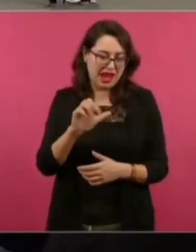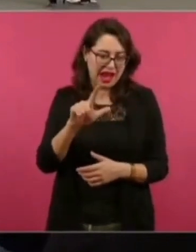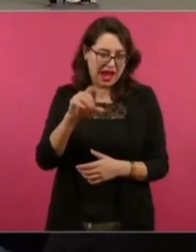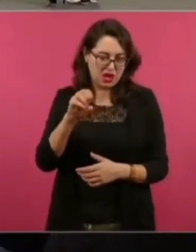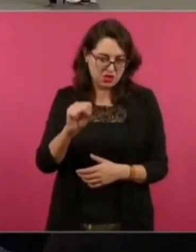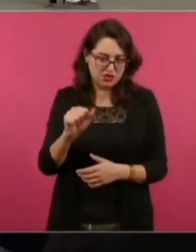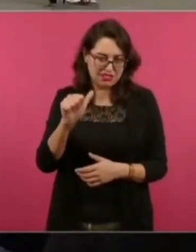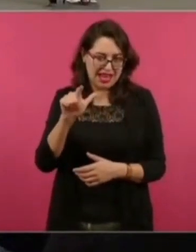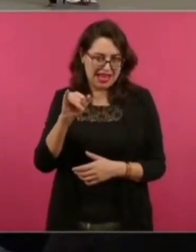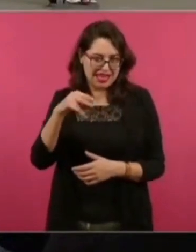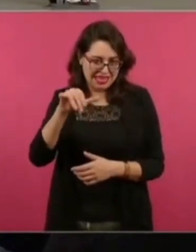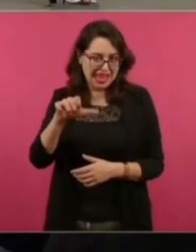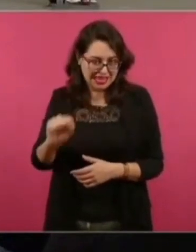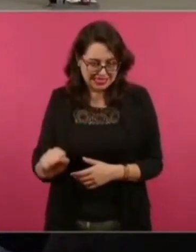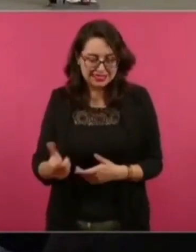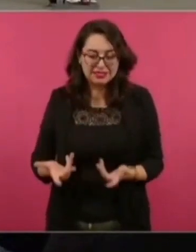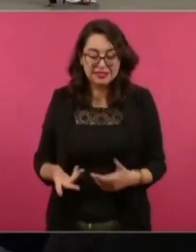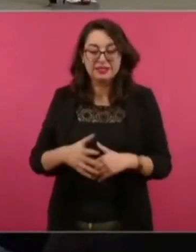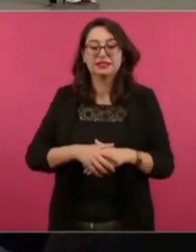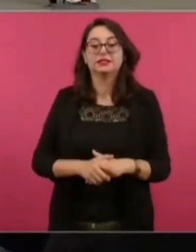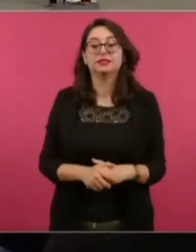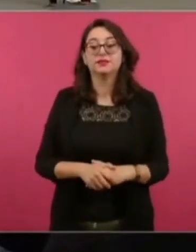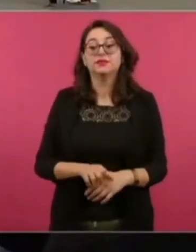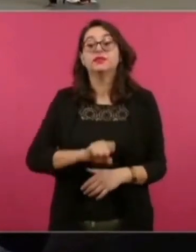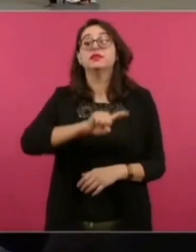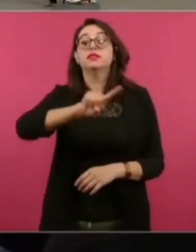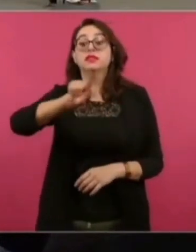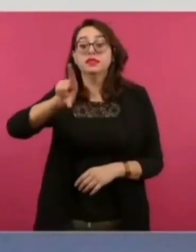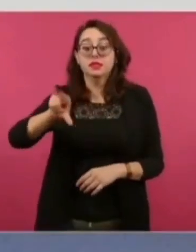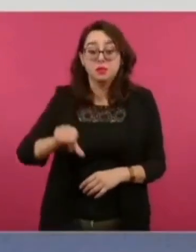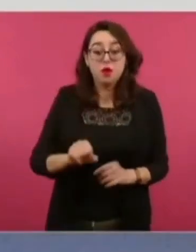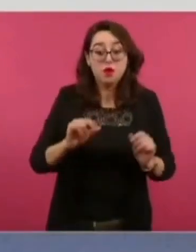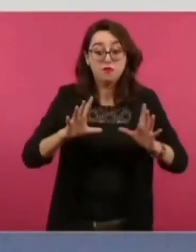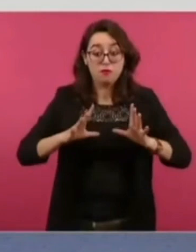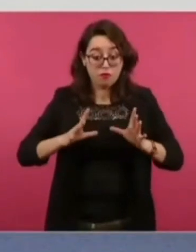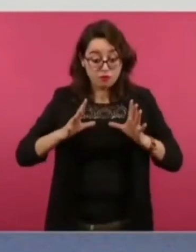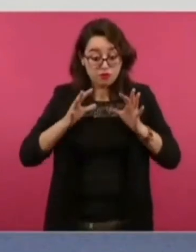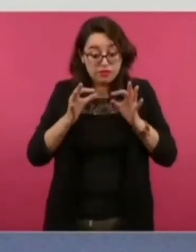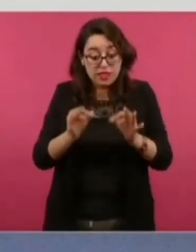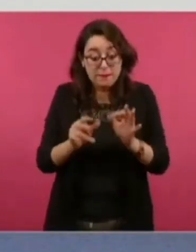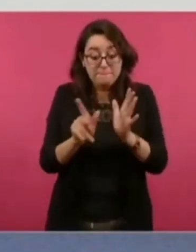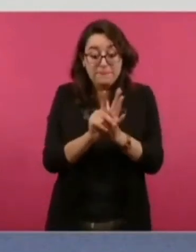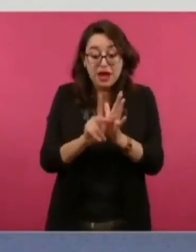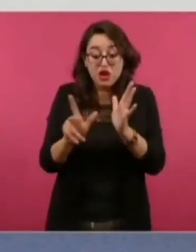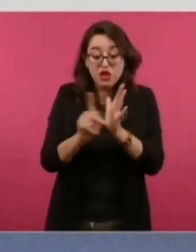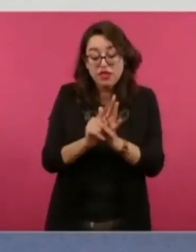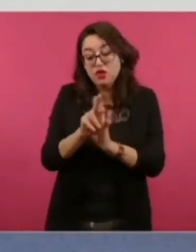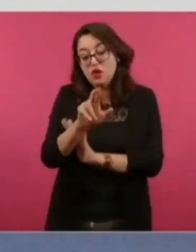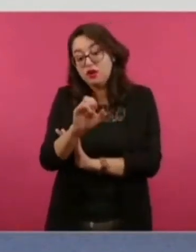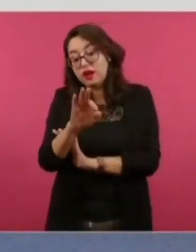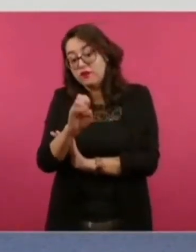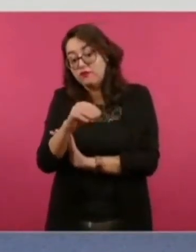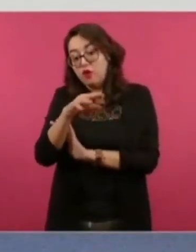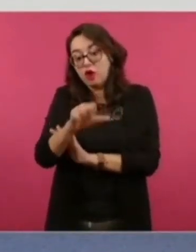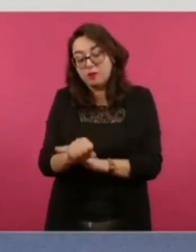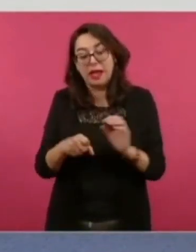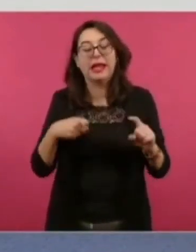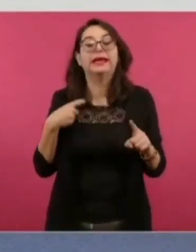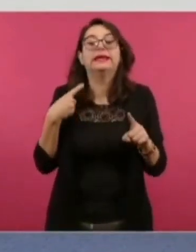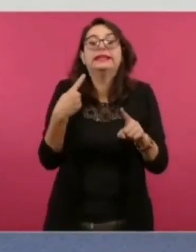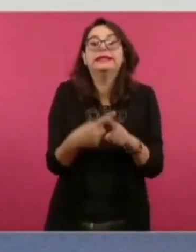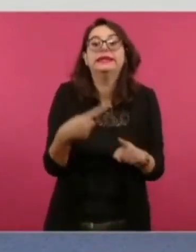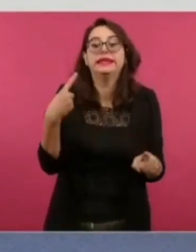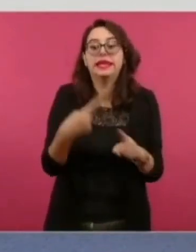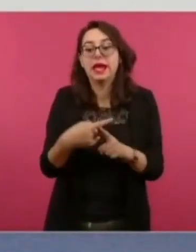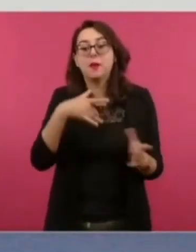a Junco para poner el periódico Reforma en la Ciudad